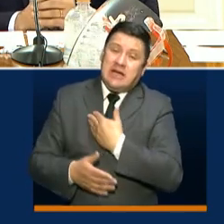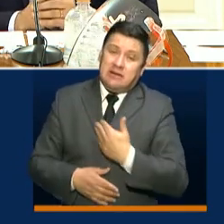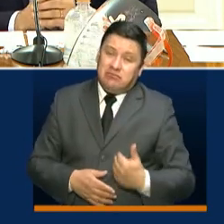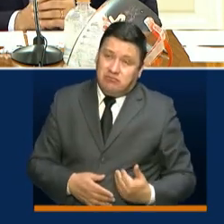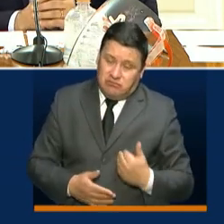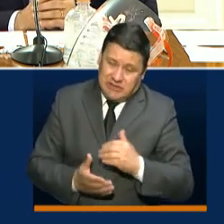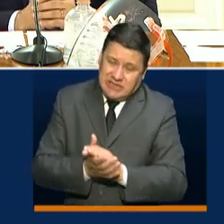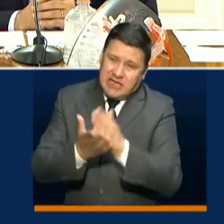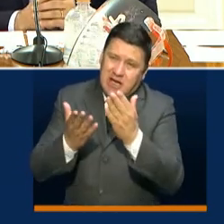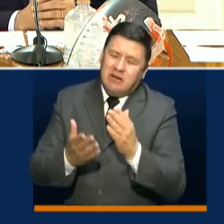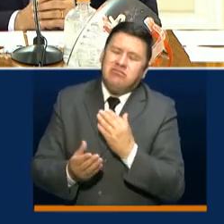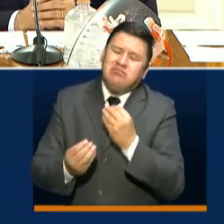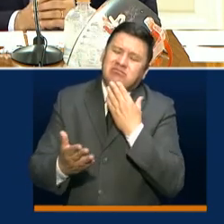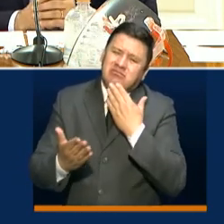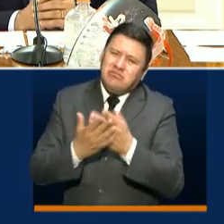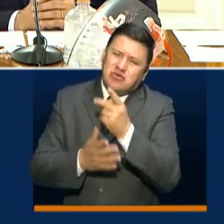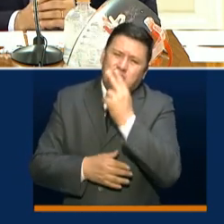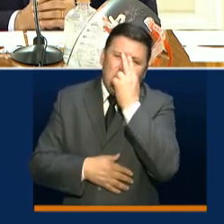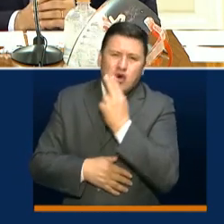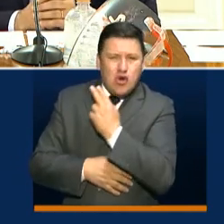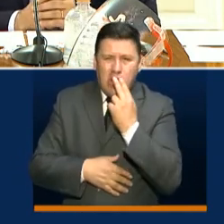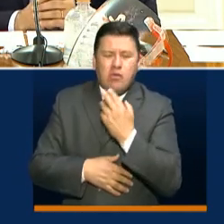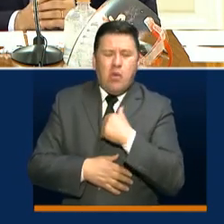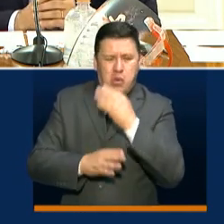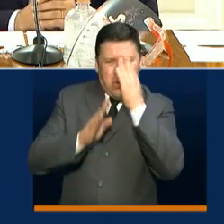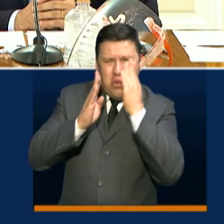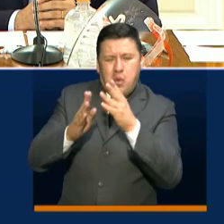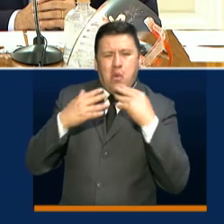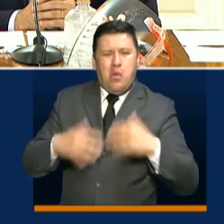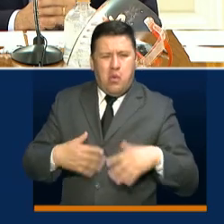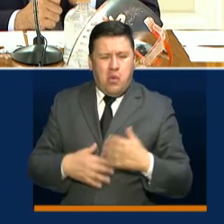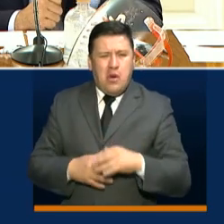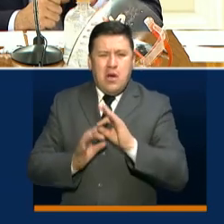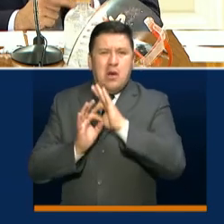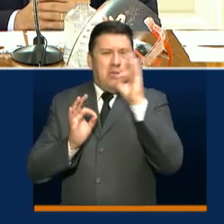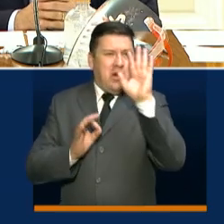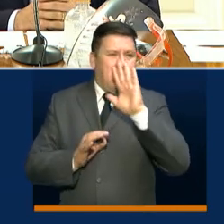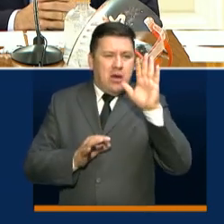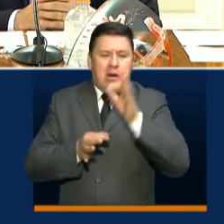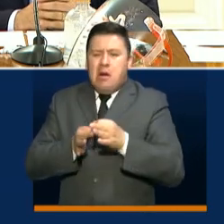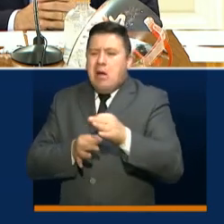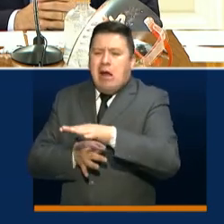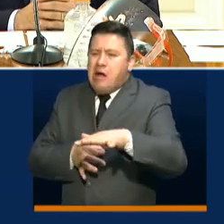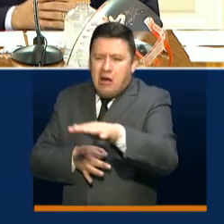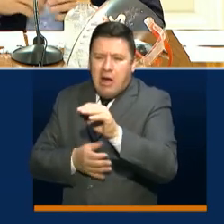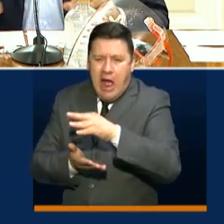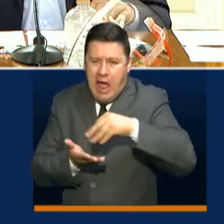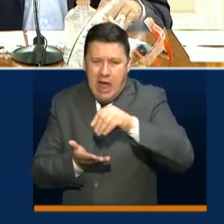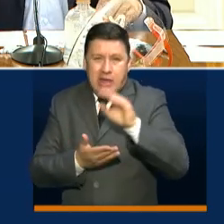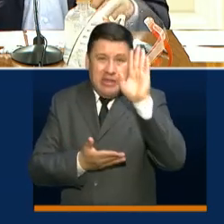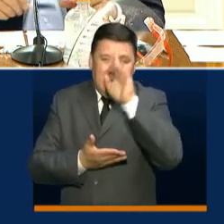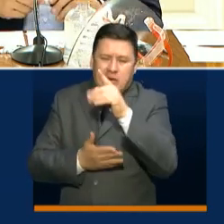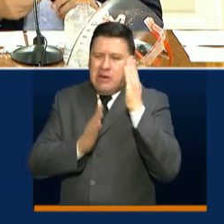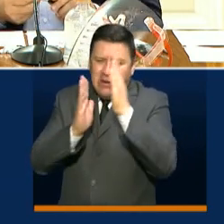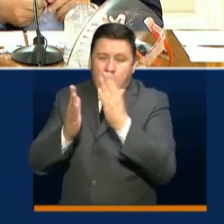agradeciéndole una vez más ese compromiso que usted tiene también con la región y con la ruralidad en el departamento del Atlántico.